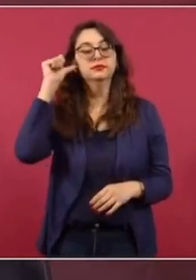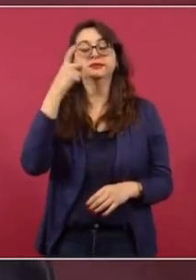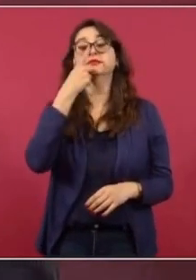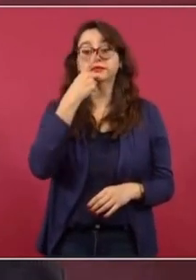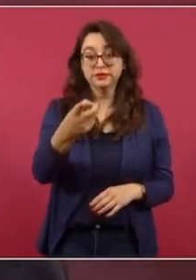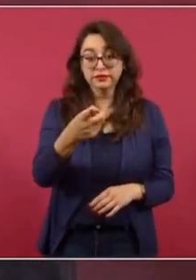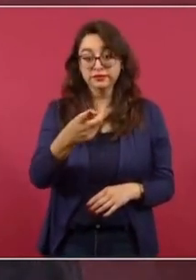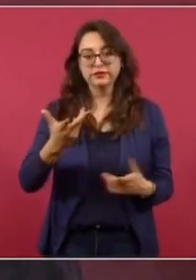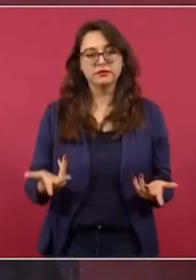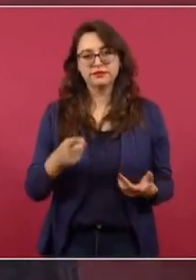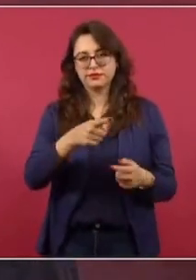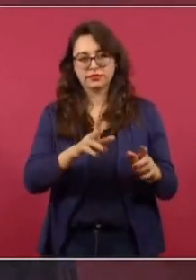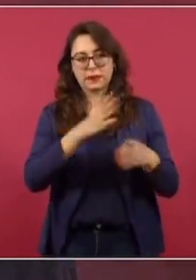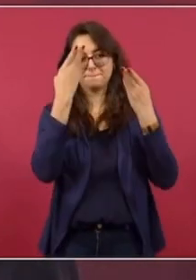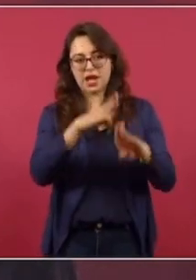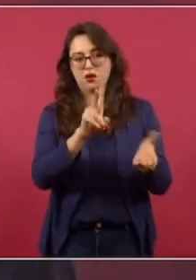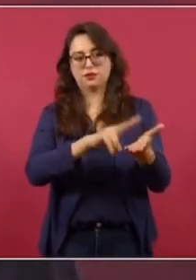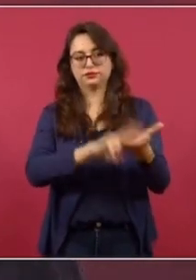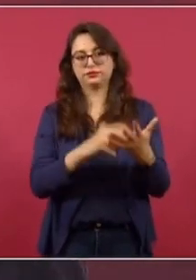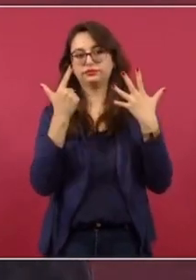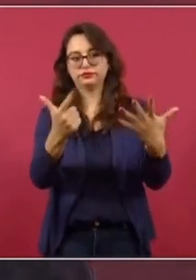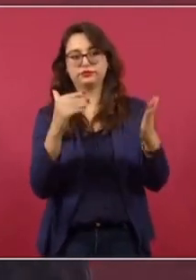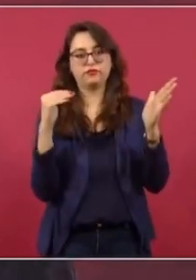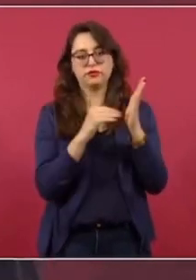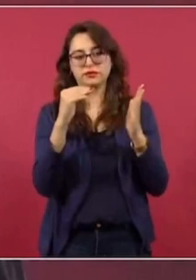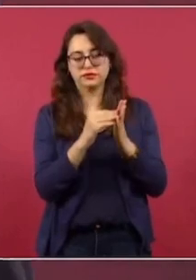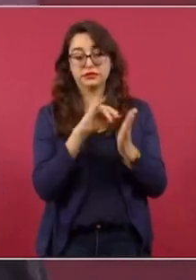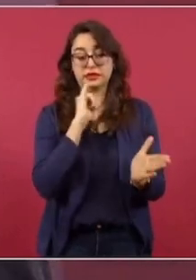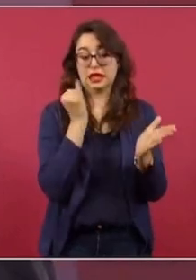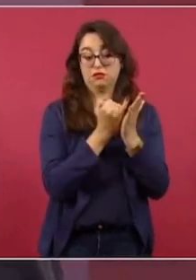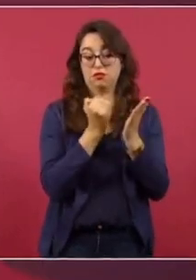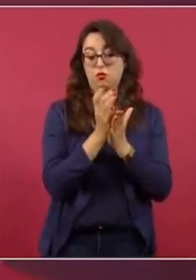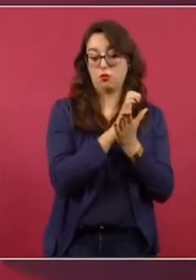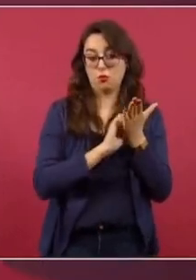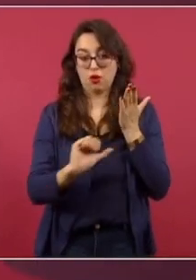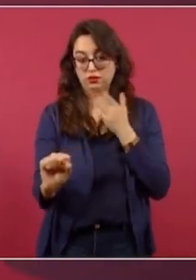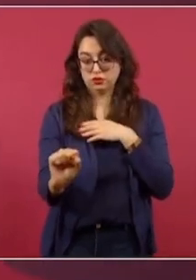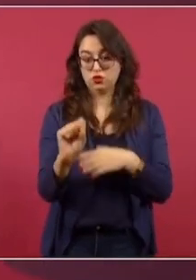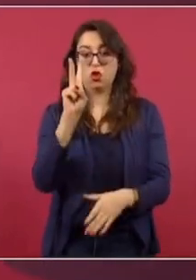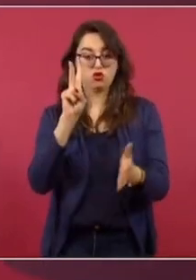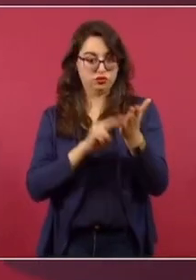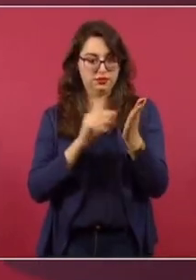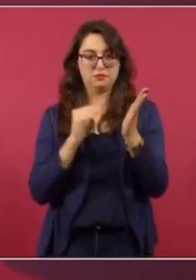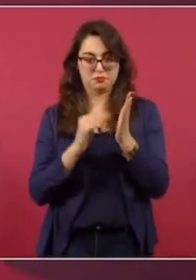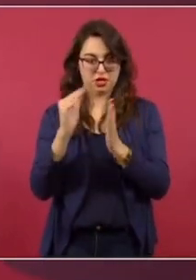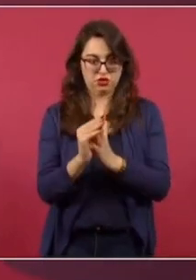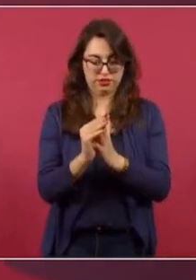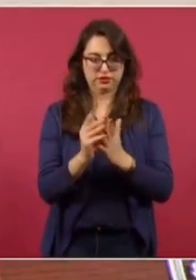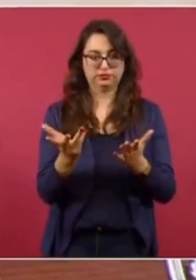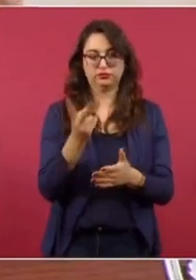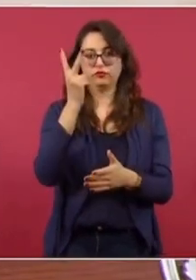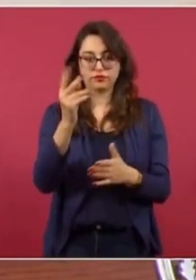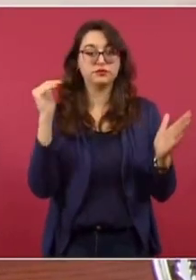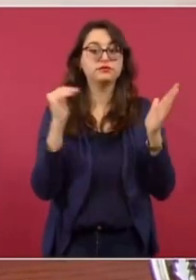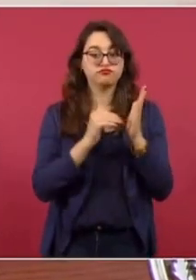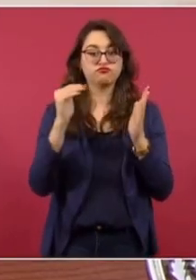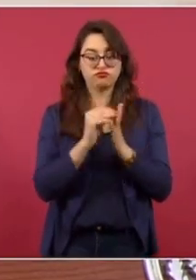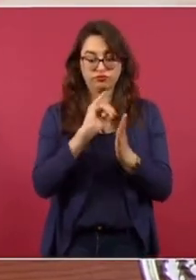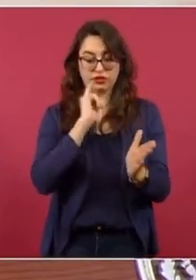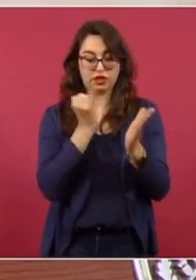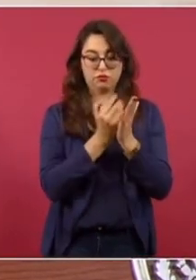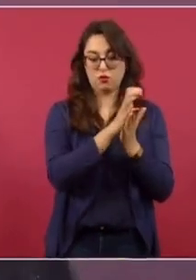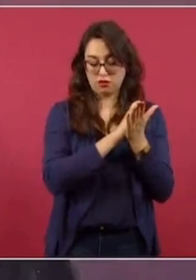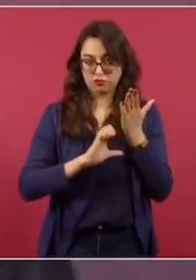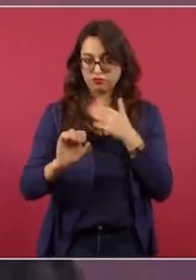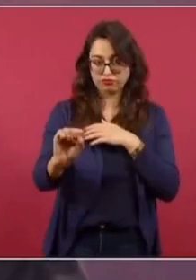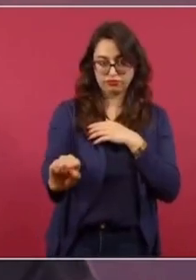si hablaron de siete mil millones, tienen que pagar dos mil de impuestos. O dos mil millones de impuestos para